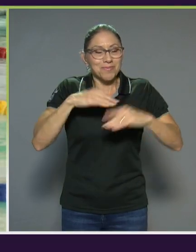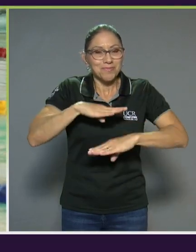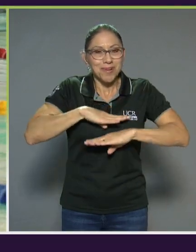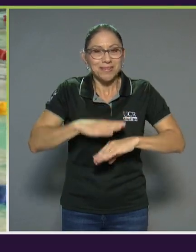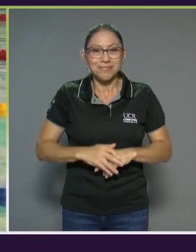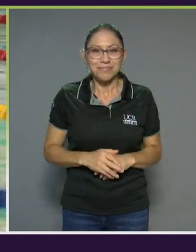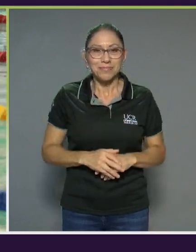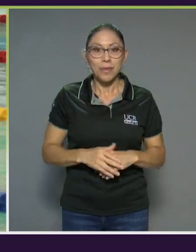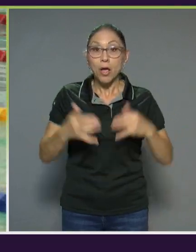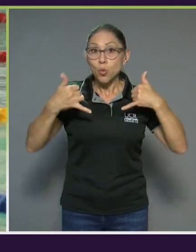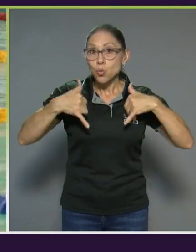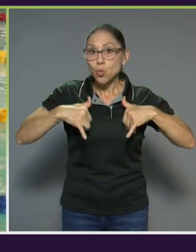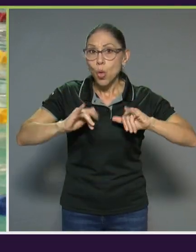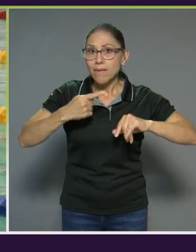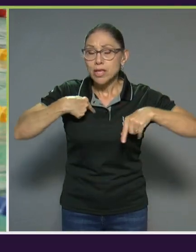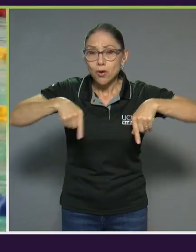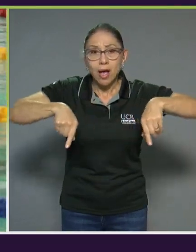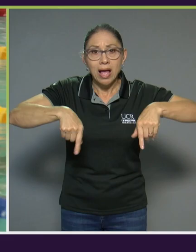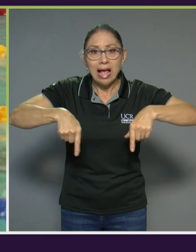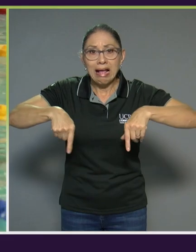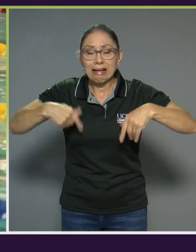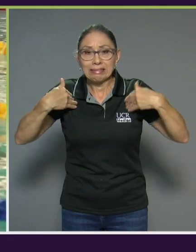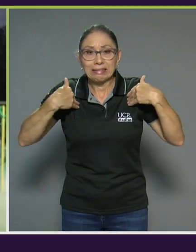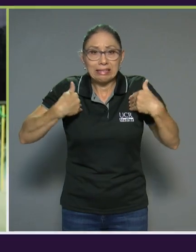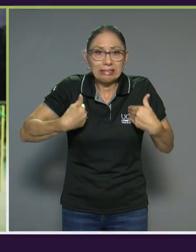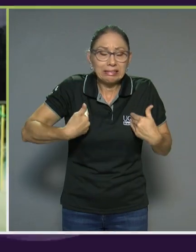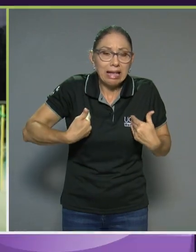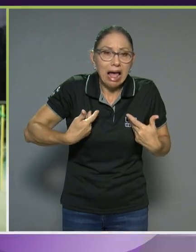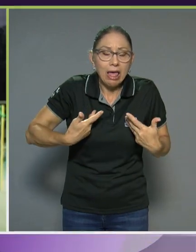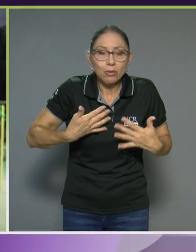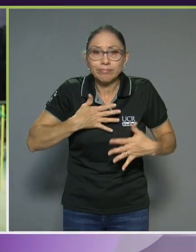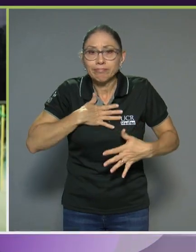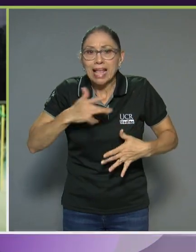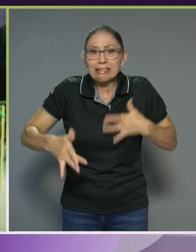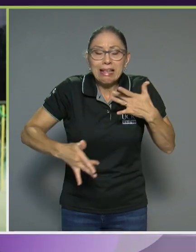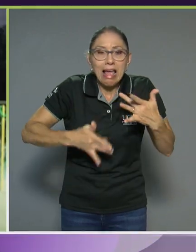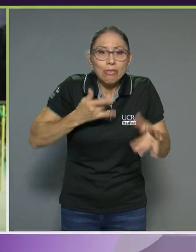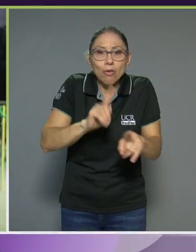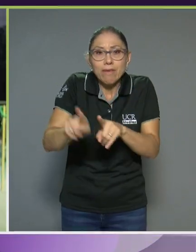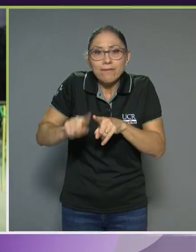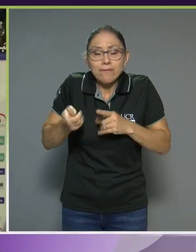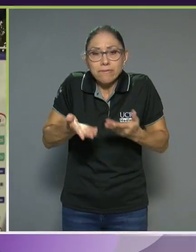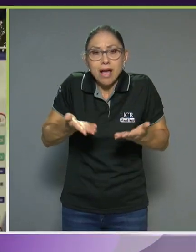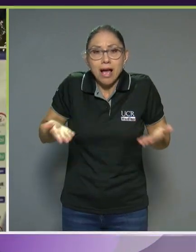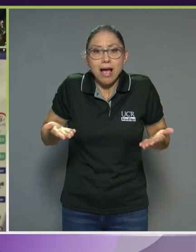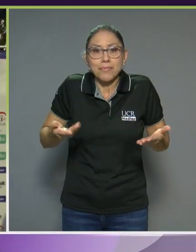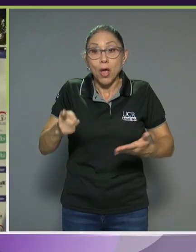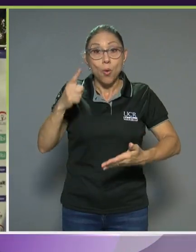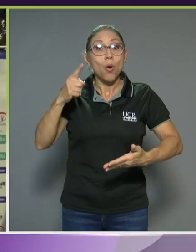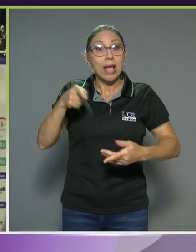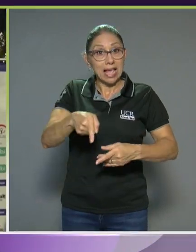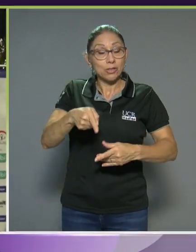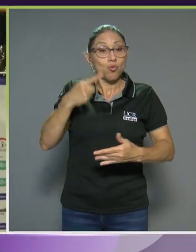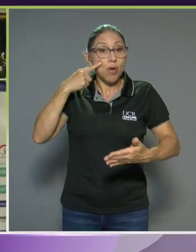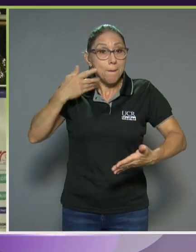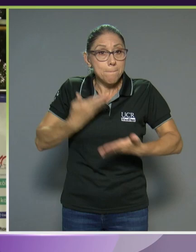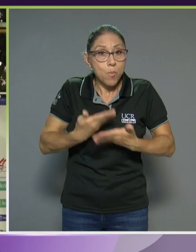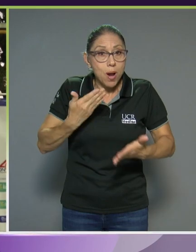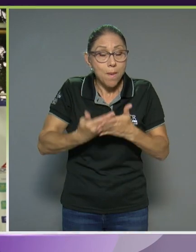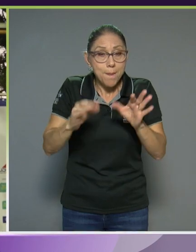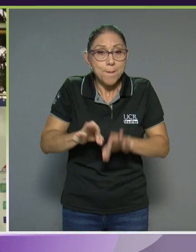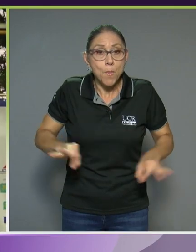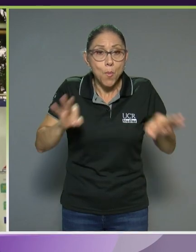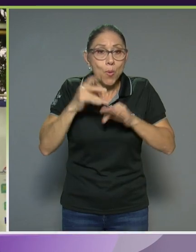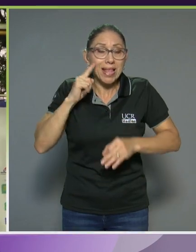Estoy nervioso, cansado, hay un montón de sensaciones. Entonces, es una prueba DIC, para mí es importante, o era la primera.